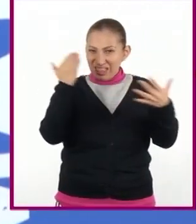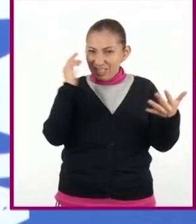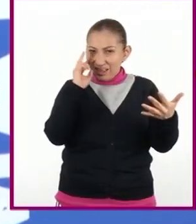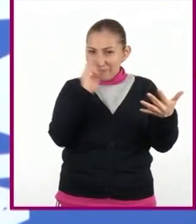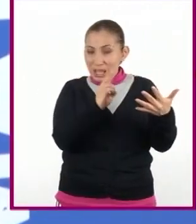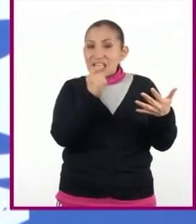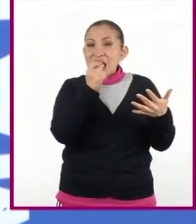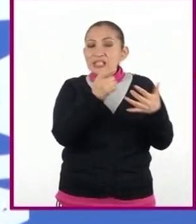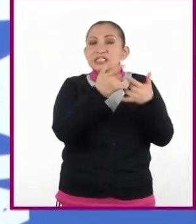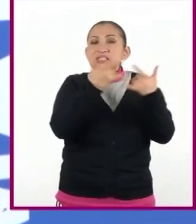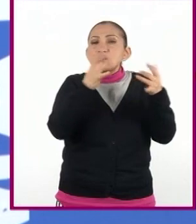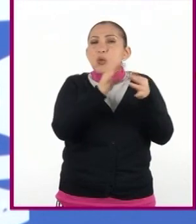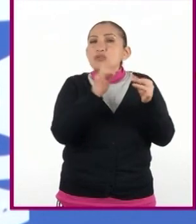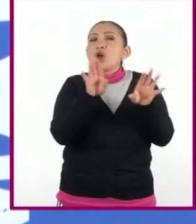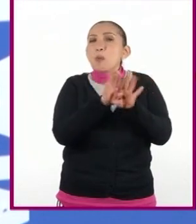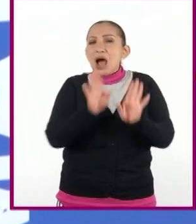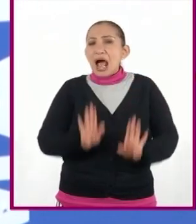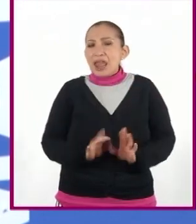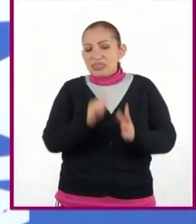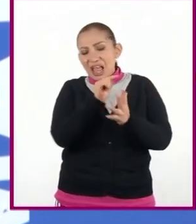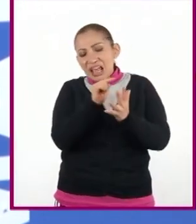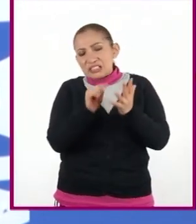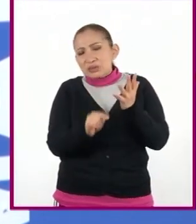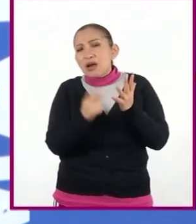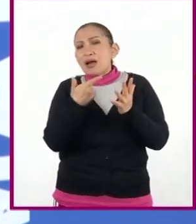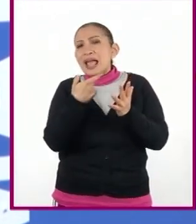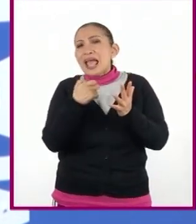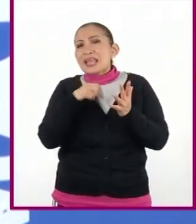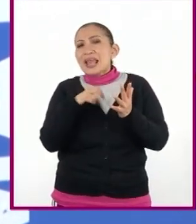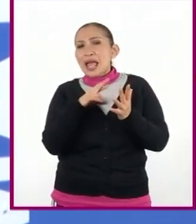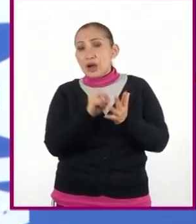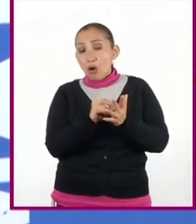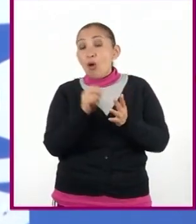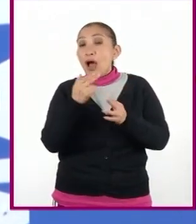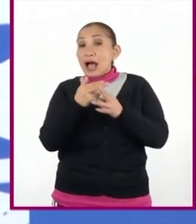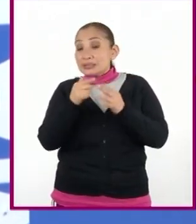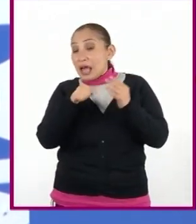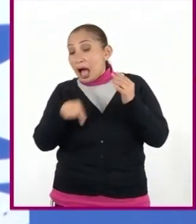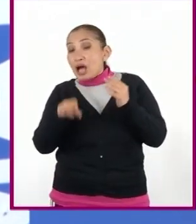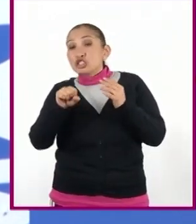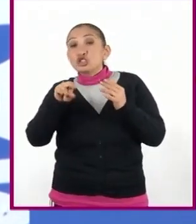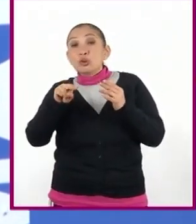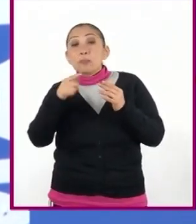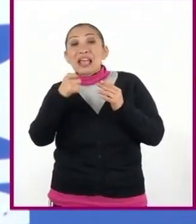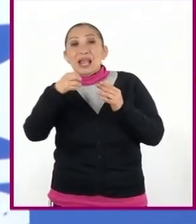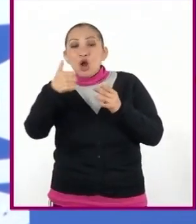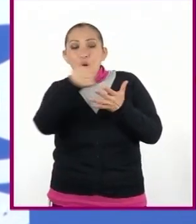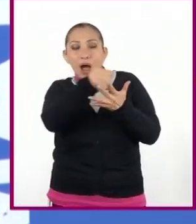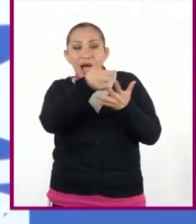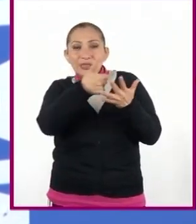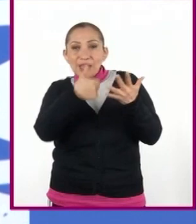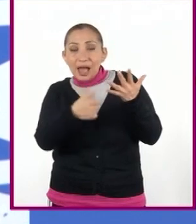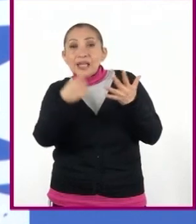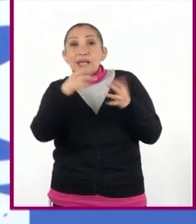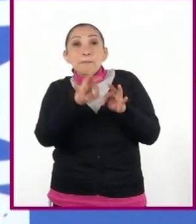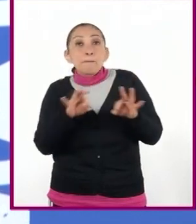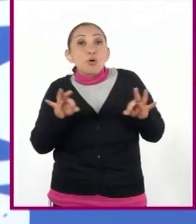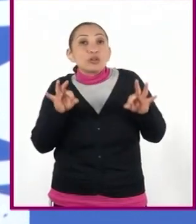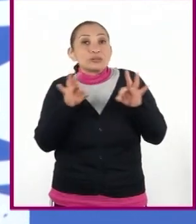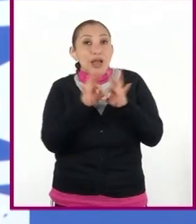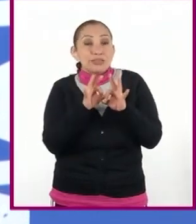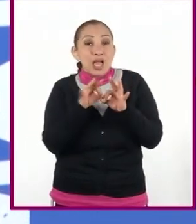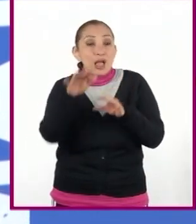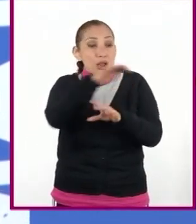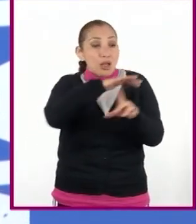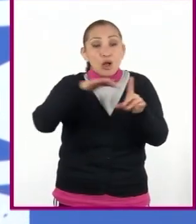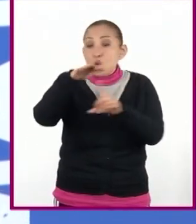qué es un cuento y cómo son las características de este género literario, hasta los subgéneros de cada uno y la importancia de los